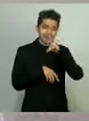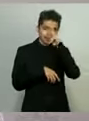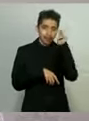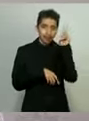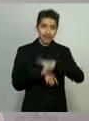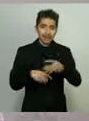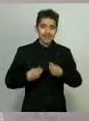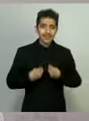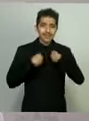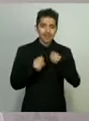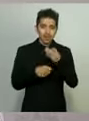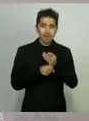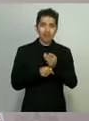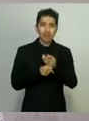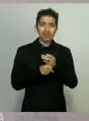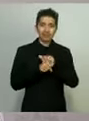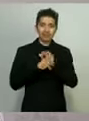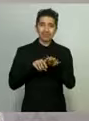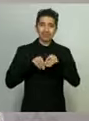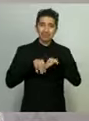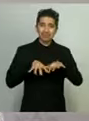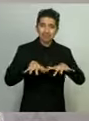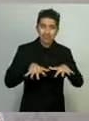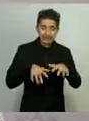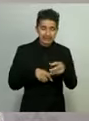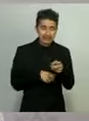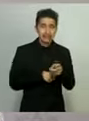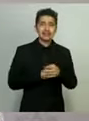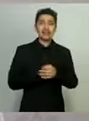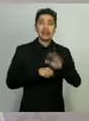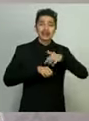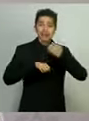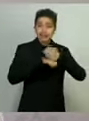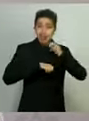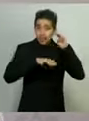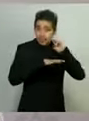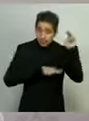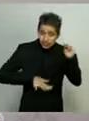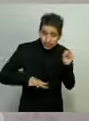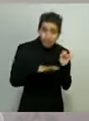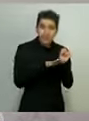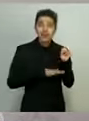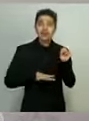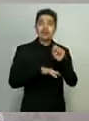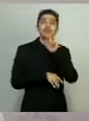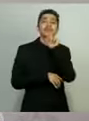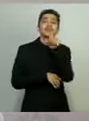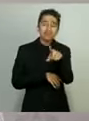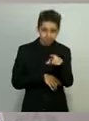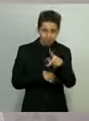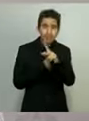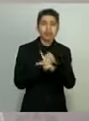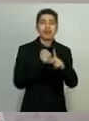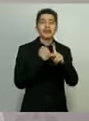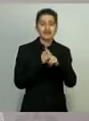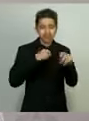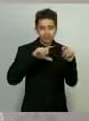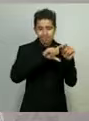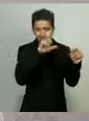estamos viviendo por la epidemia, tanto en el estado de Michoacán como en el país entero.